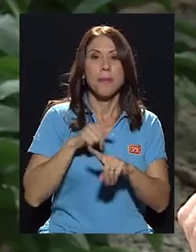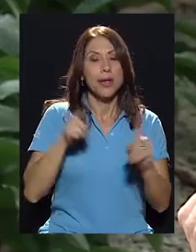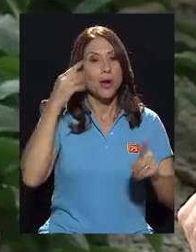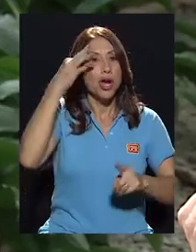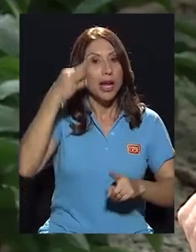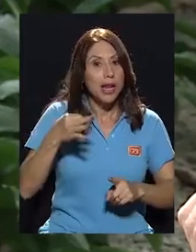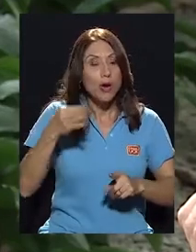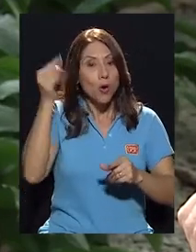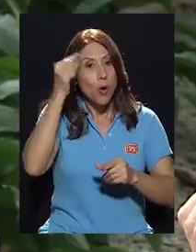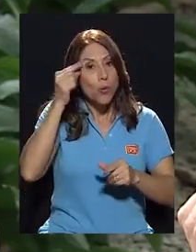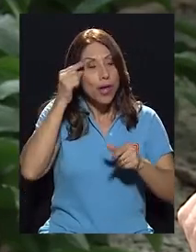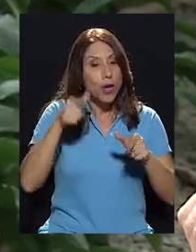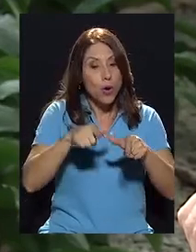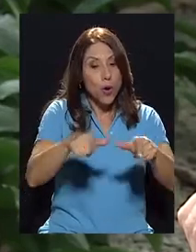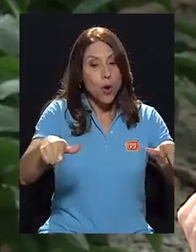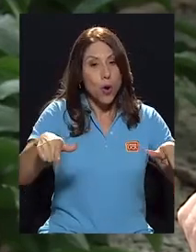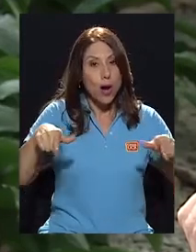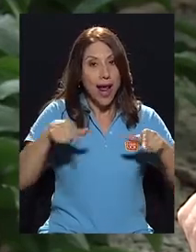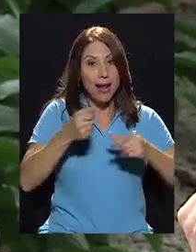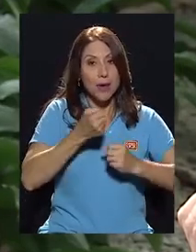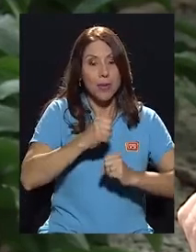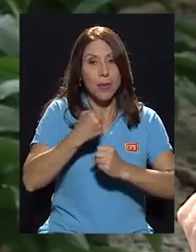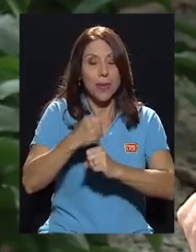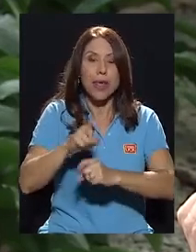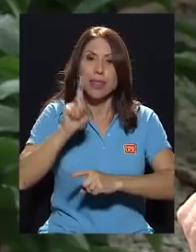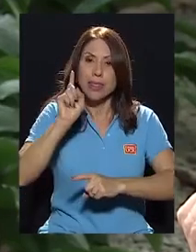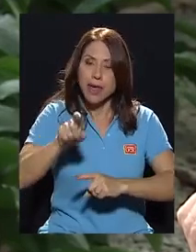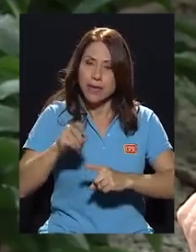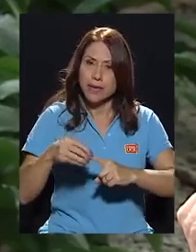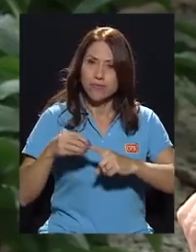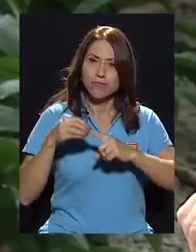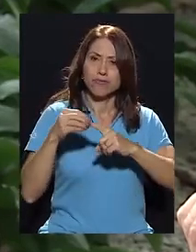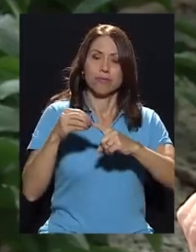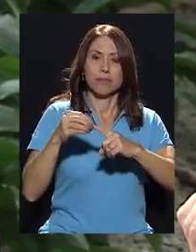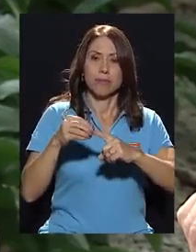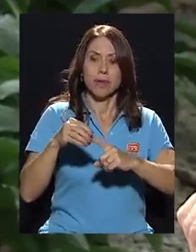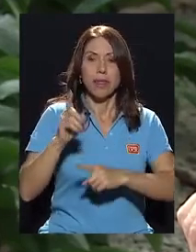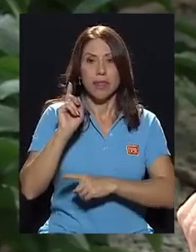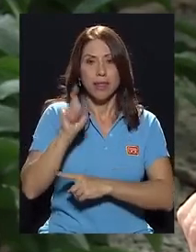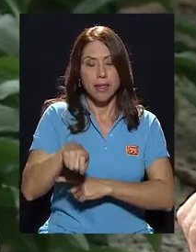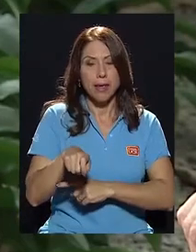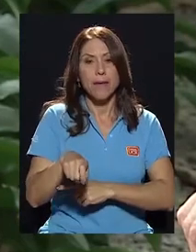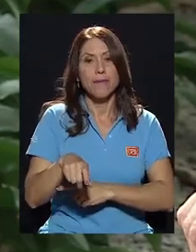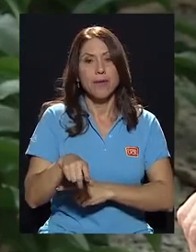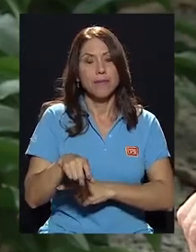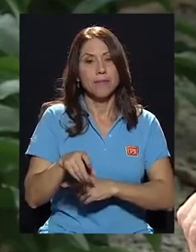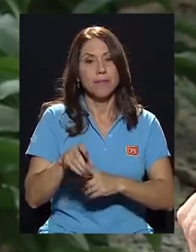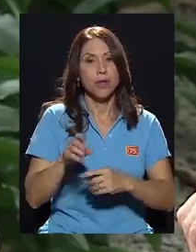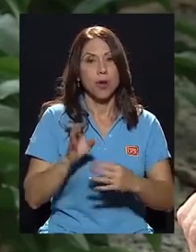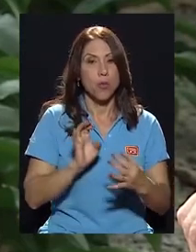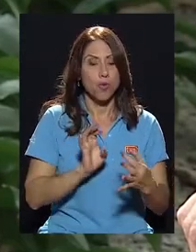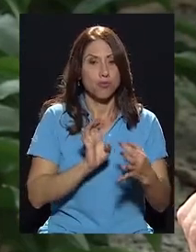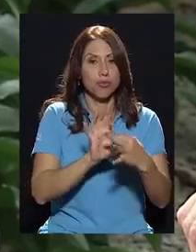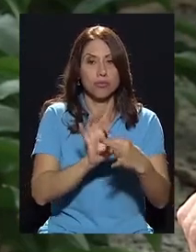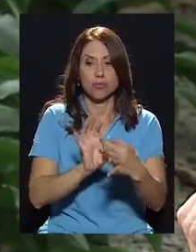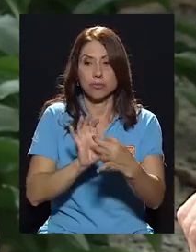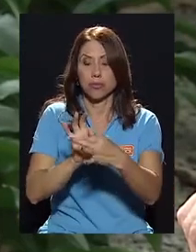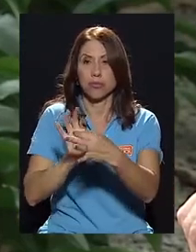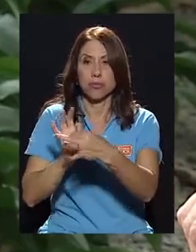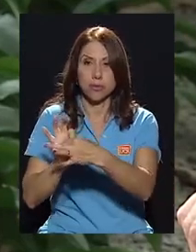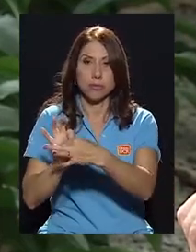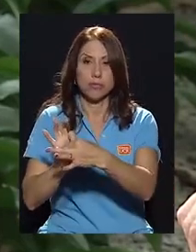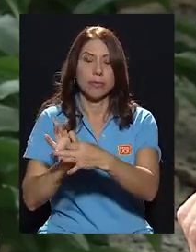que el gobierno local tiene que ser un factor fundamental. Y entonces tiene que haber una articulación también